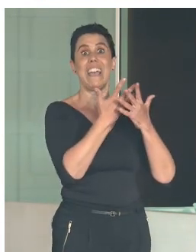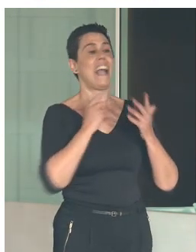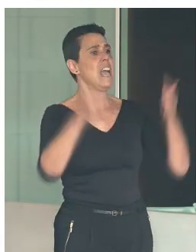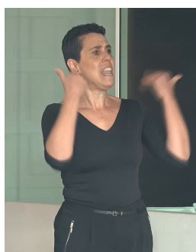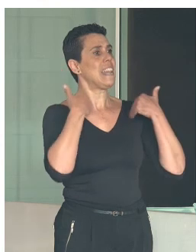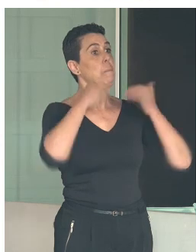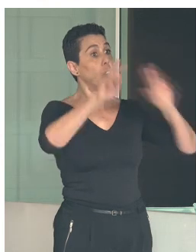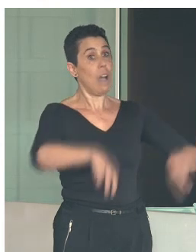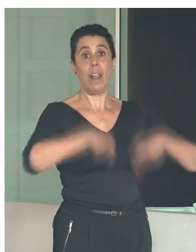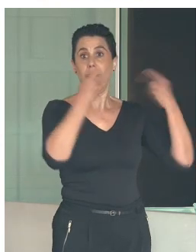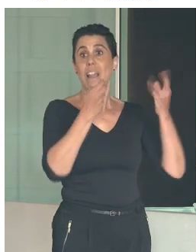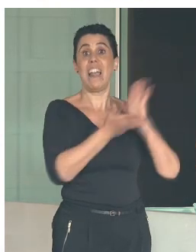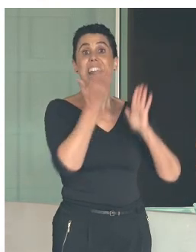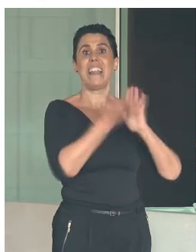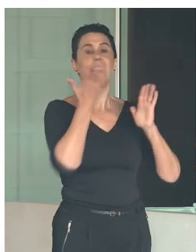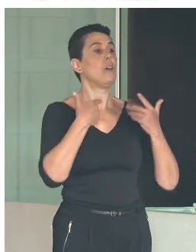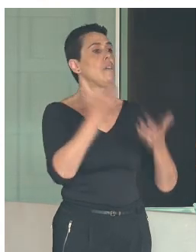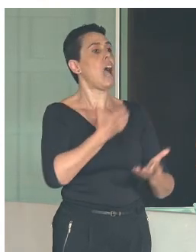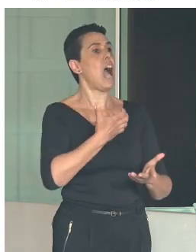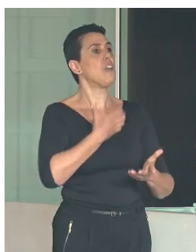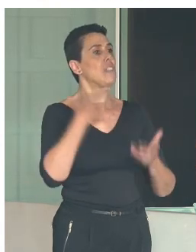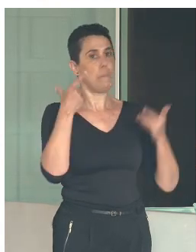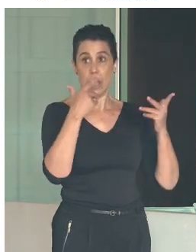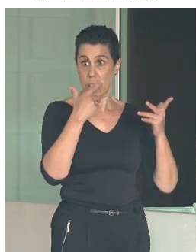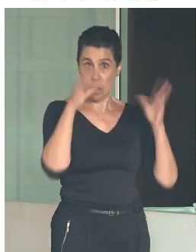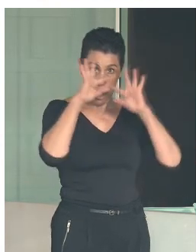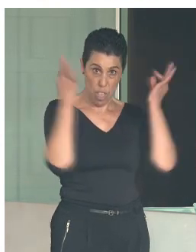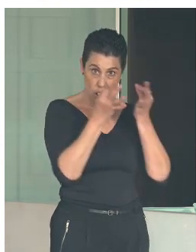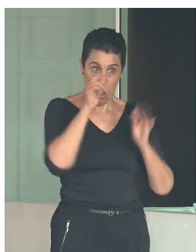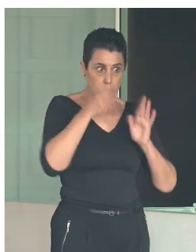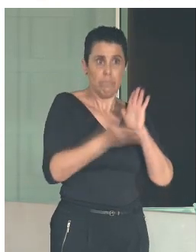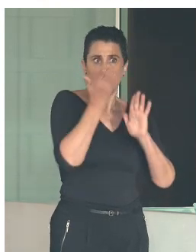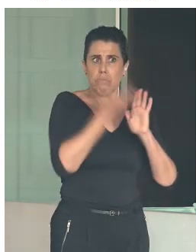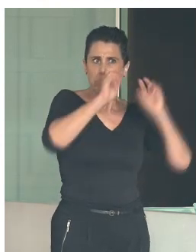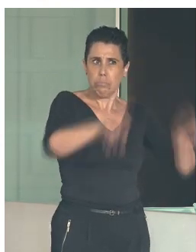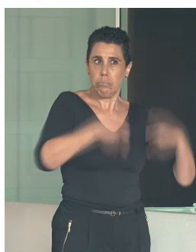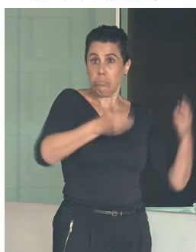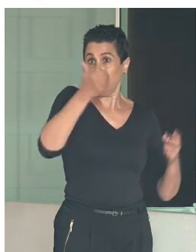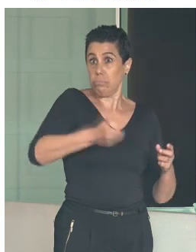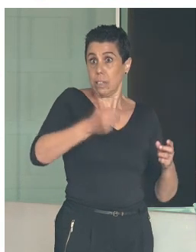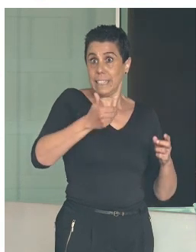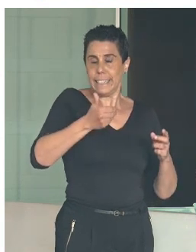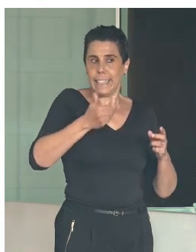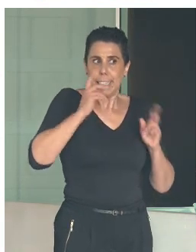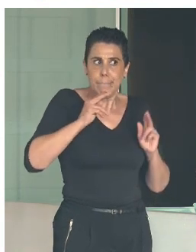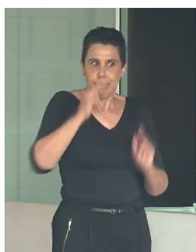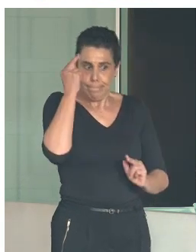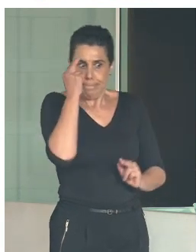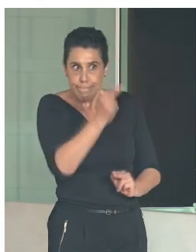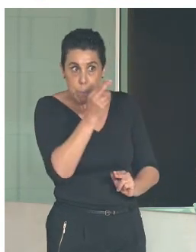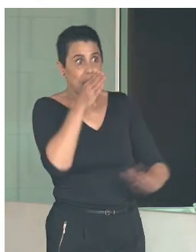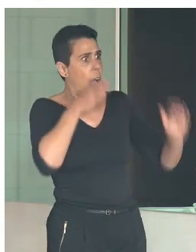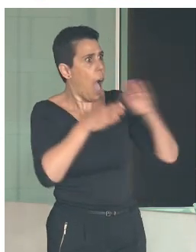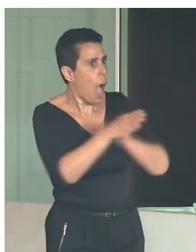Estado y a Casa Árabe como institución, en la que se realizó una importante obra de rehabilitación, intentando respetar al máximo la accesibilidad,